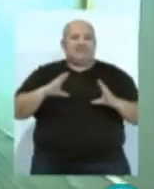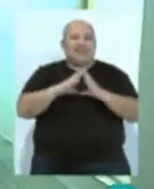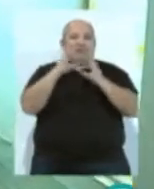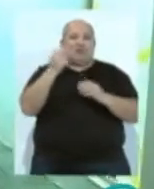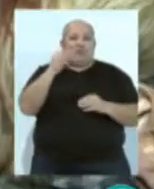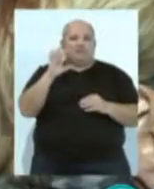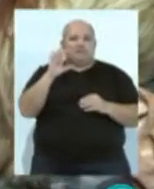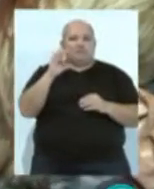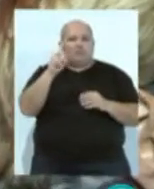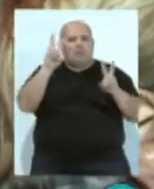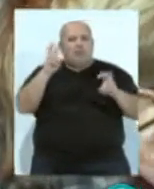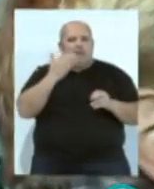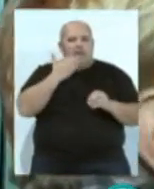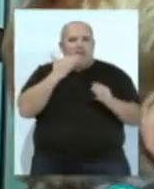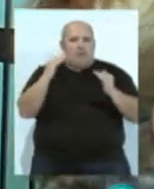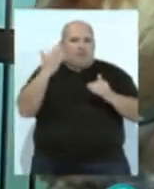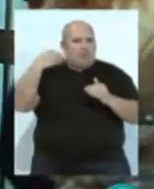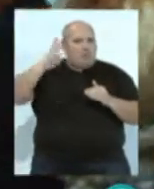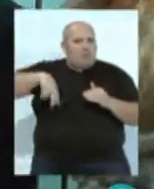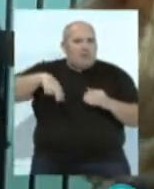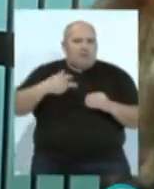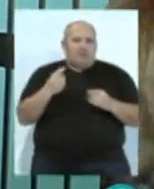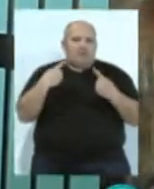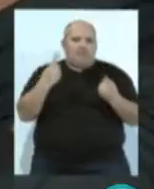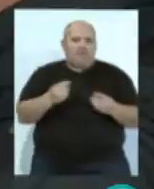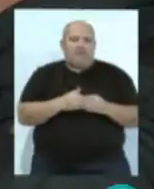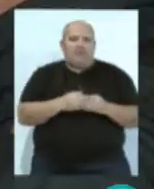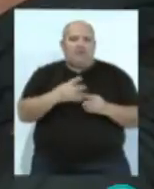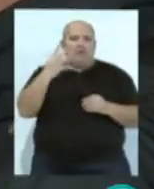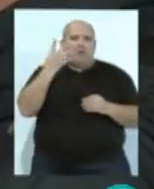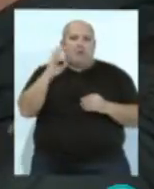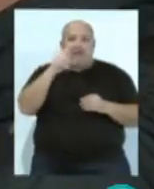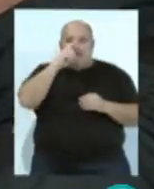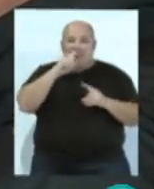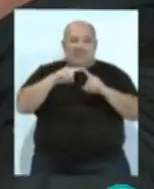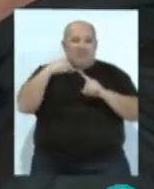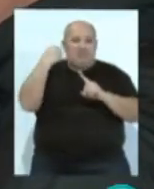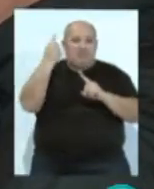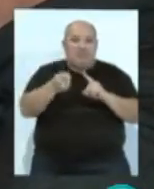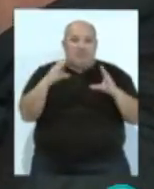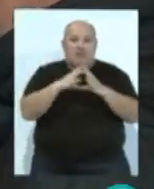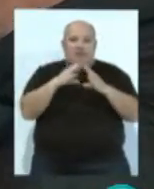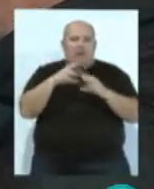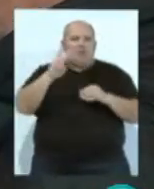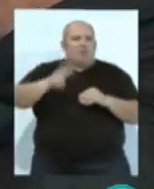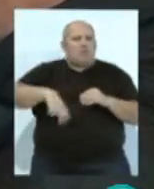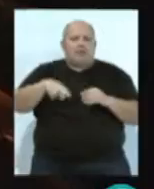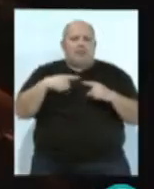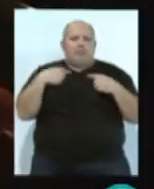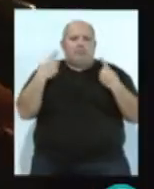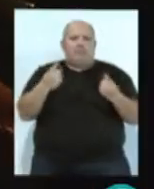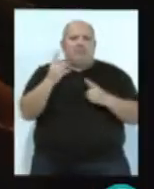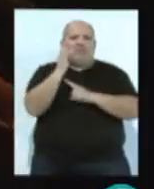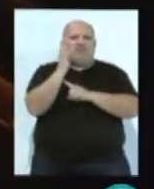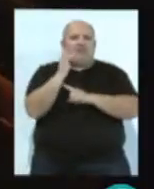Tomás protagonista de esta época. Pero es que no era para menos. Cuatro décadas habían pasado desde que la parroquia no convocada al rezo del